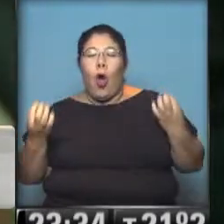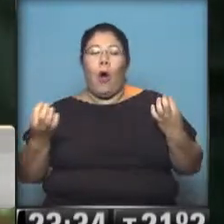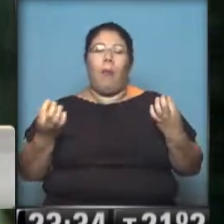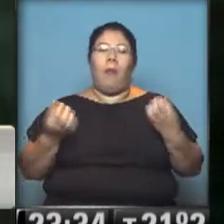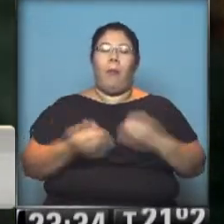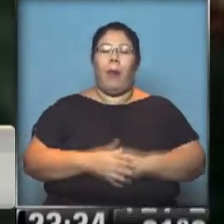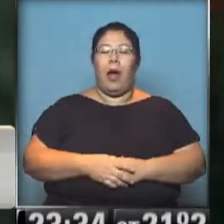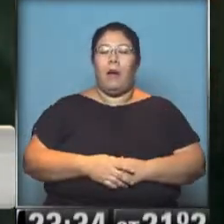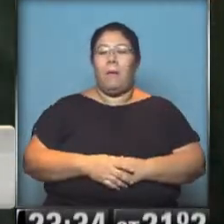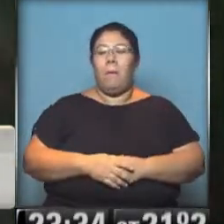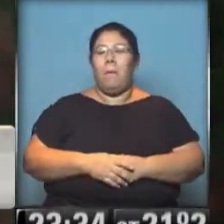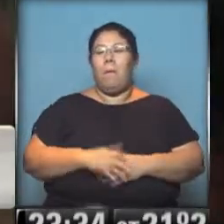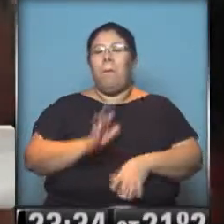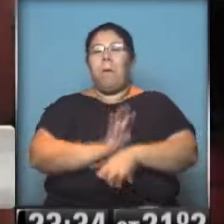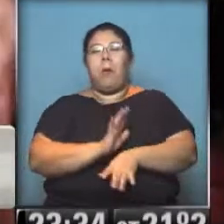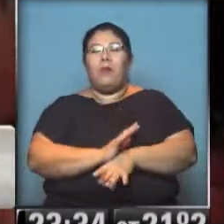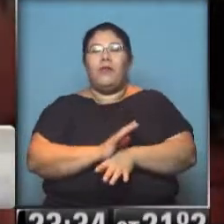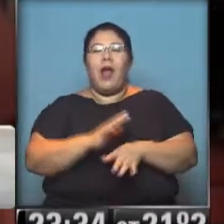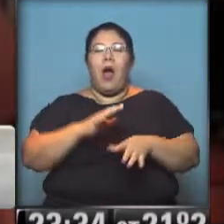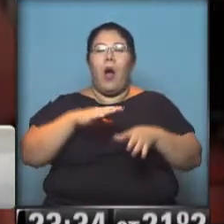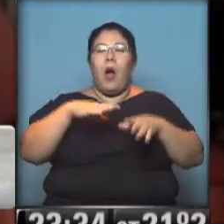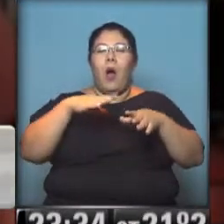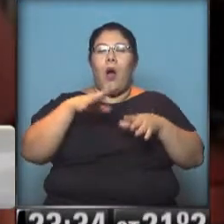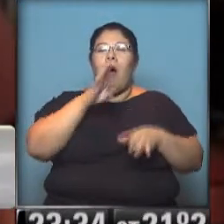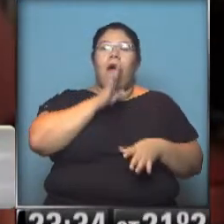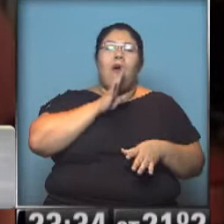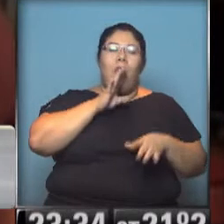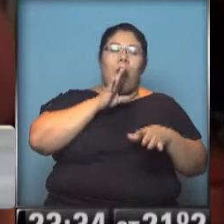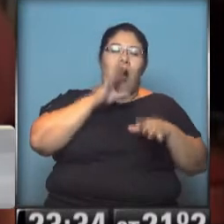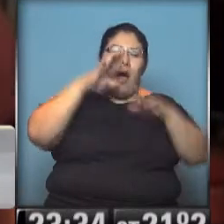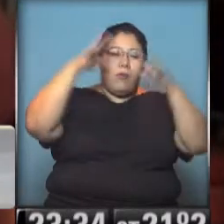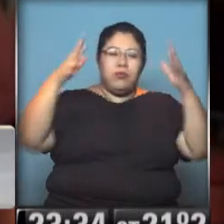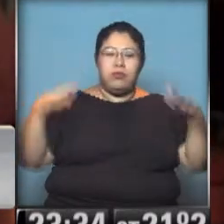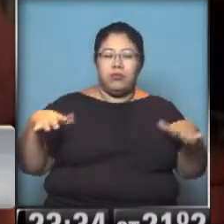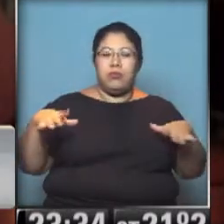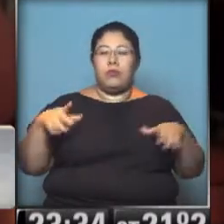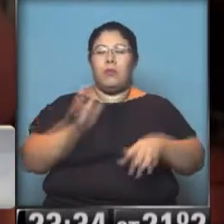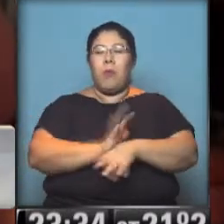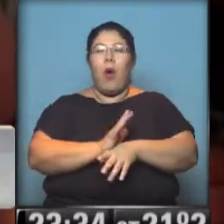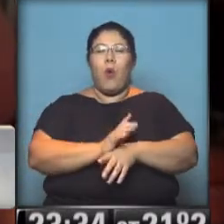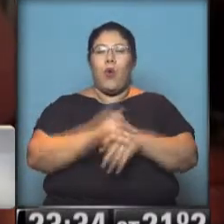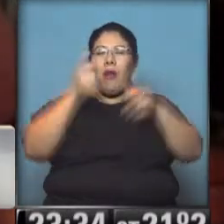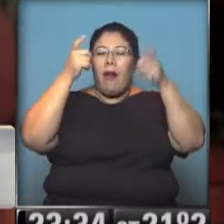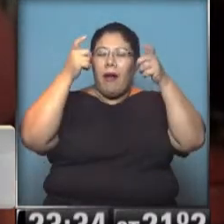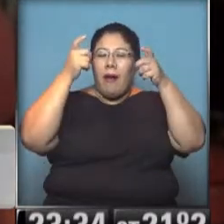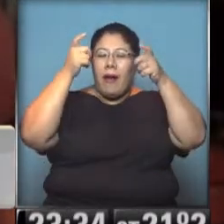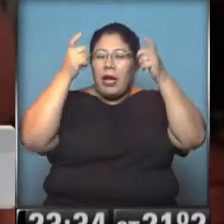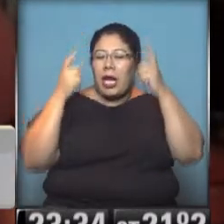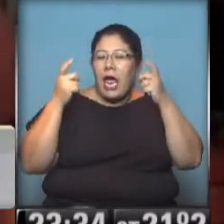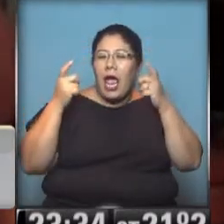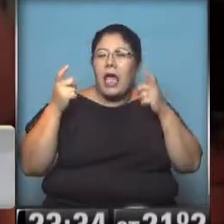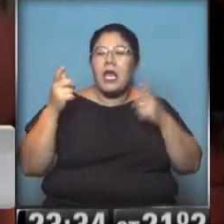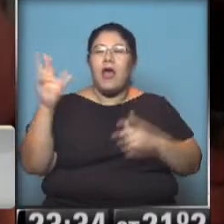Habían armado como una tienda árabe y estaba el 12 disfrazado de sultán, gorro, asqueroso, así. Y con las